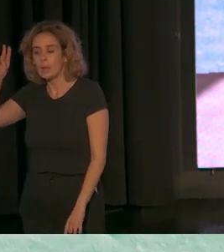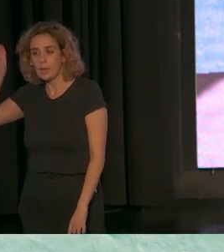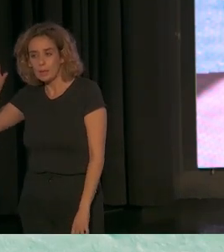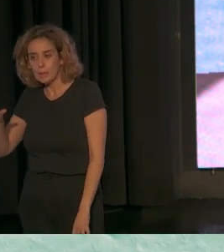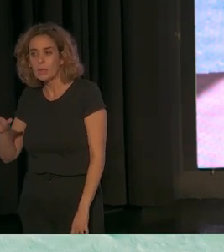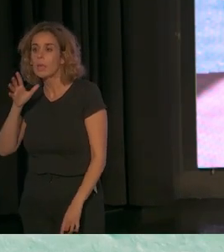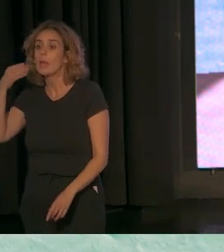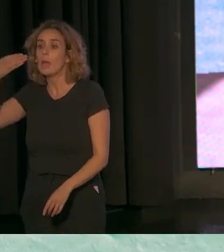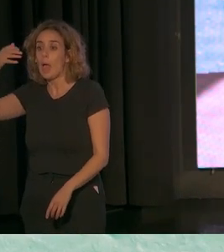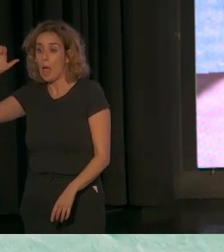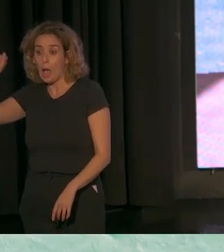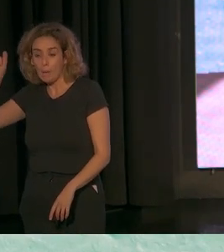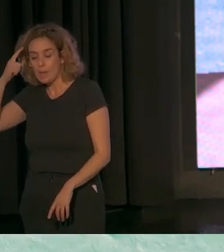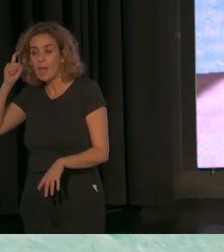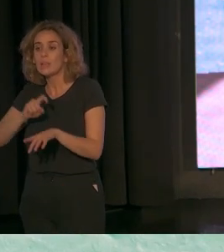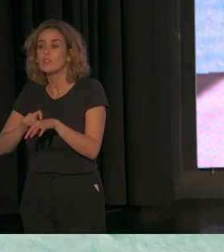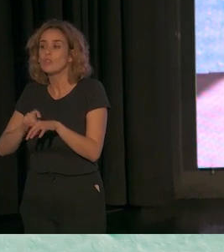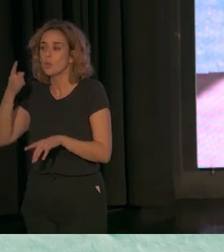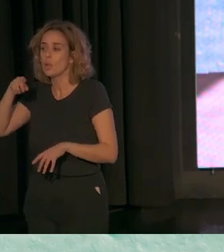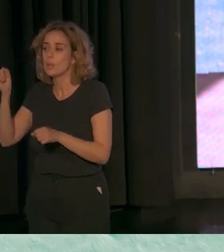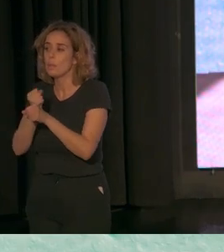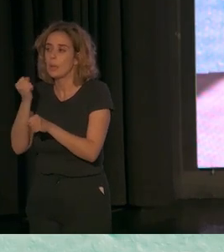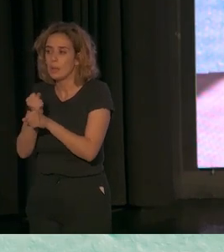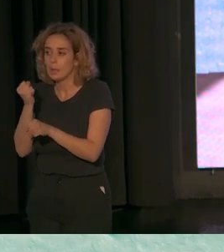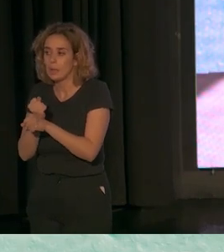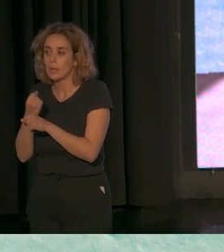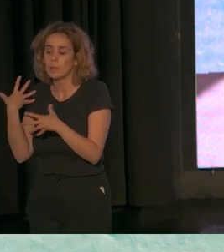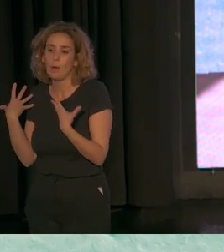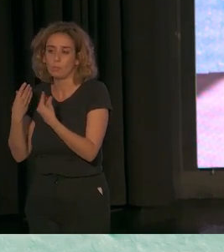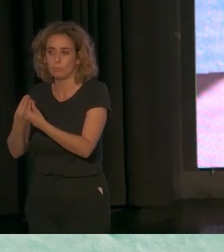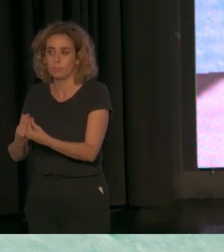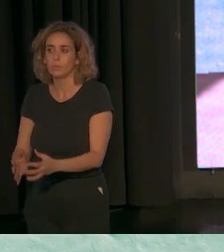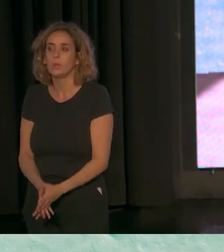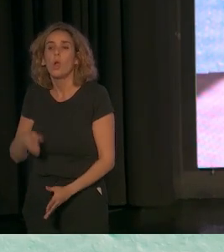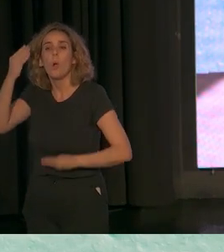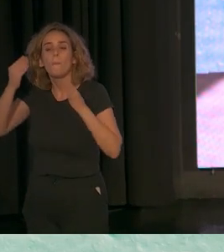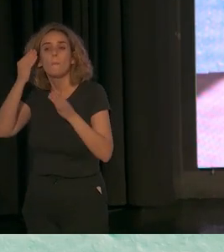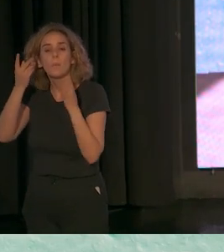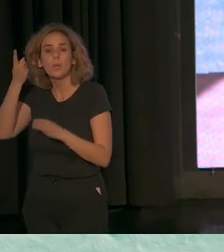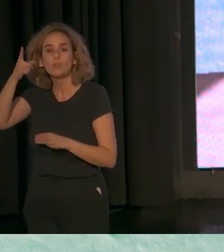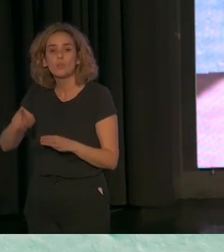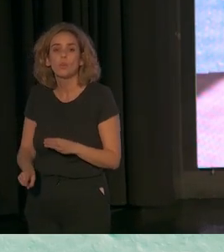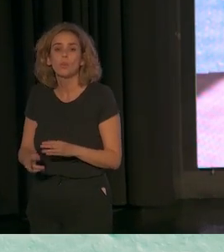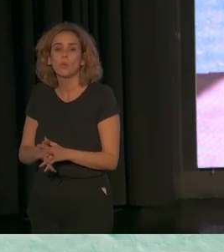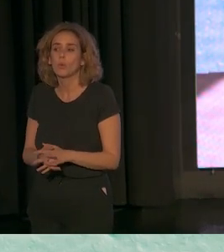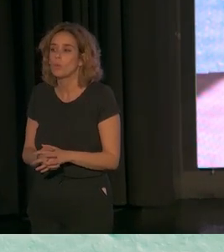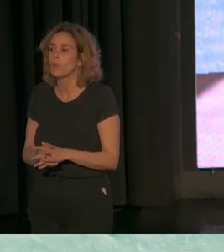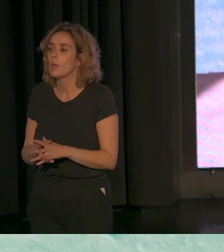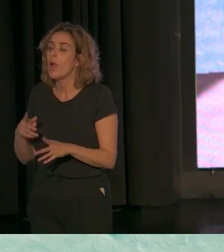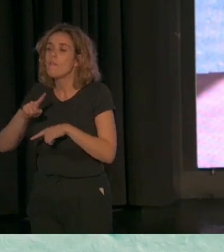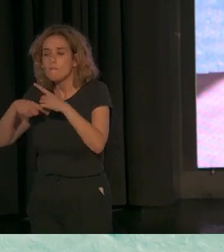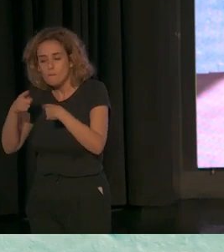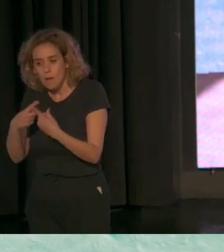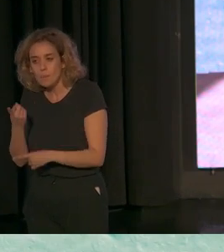qué no, a BEA y sus colaboradoras que han trabajado desde un inicio. Pienso que también un segundo actor han sido las propias